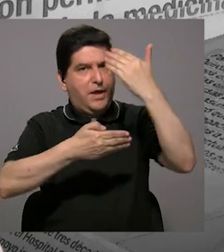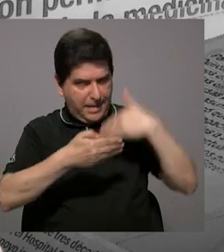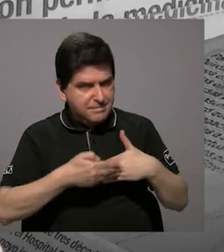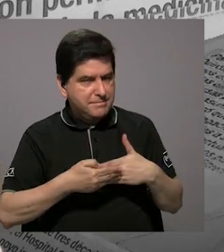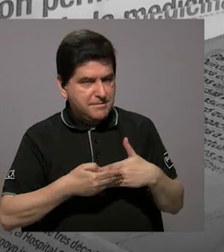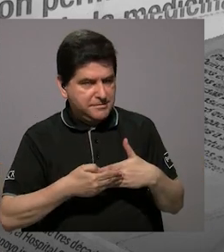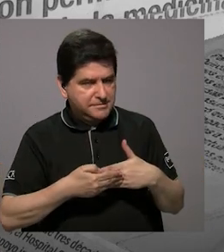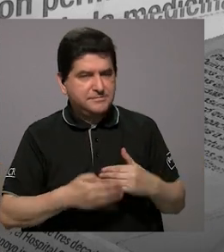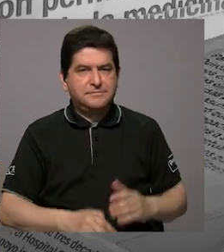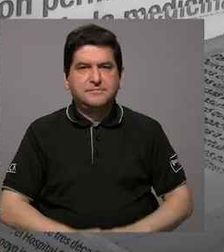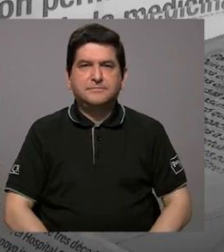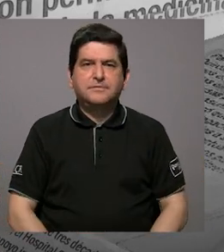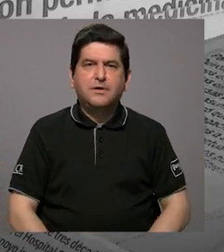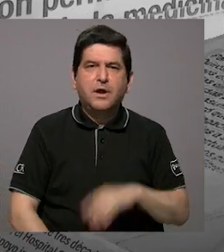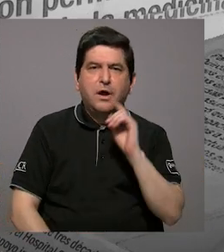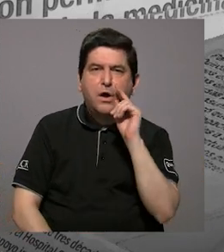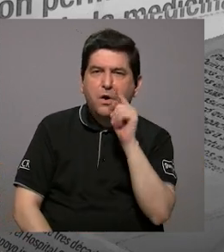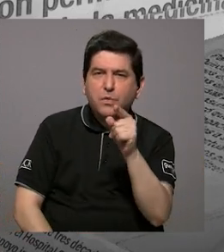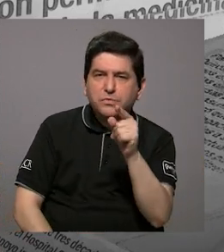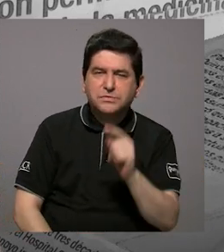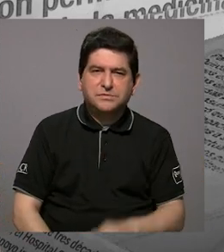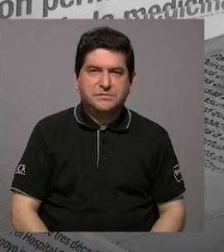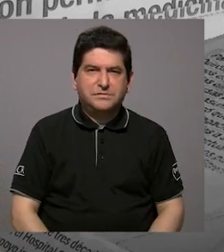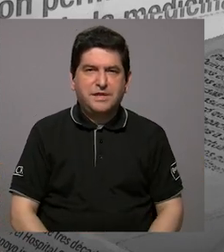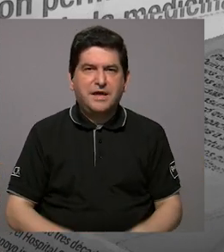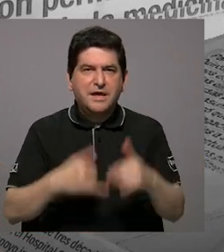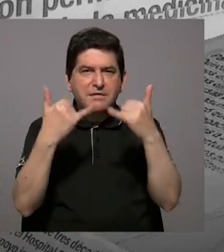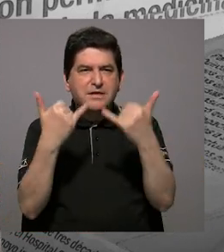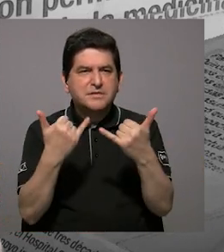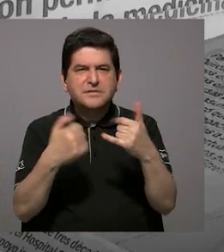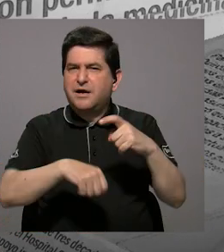anteriormente, ¿ustedes habían